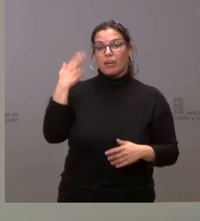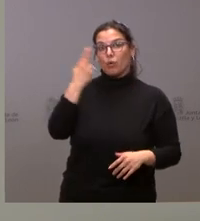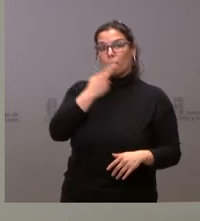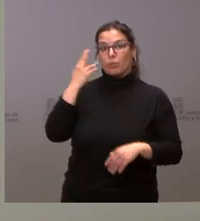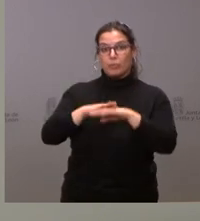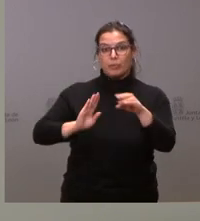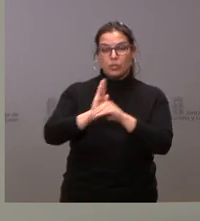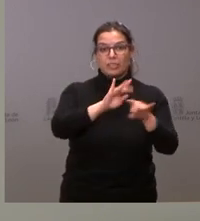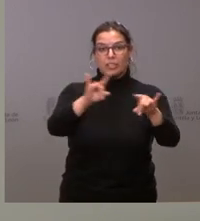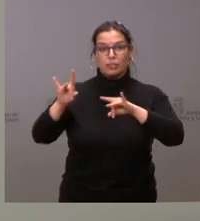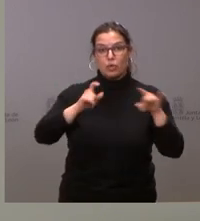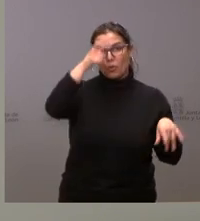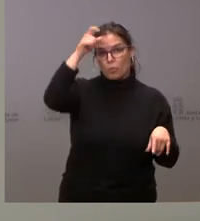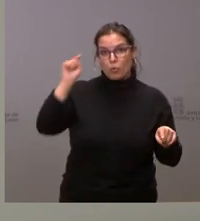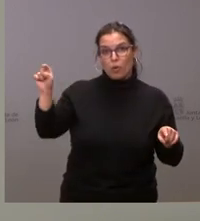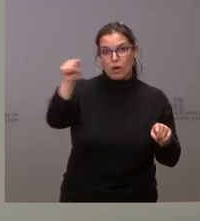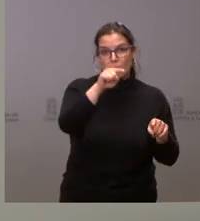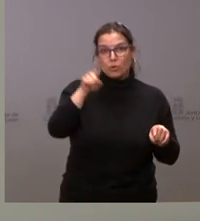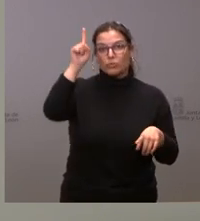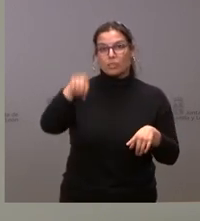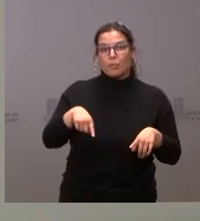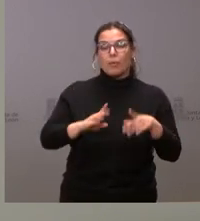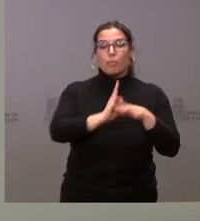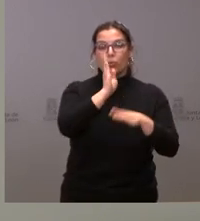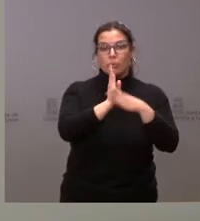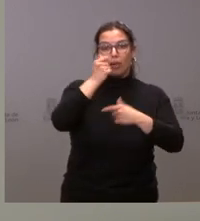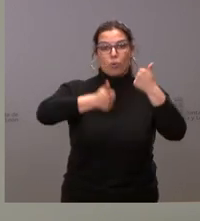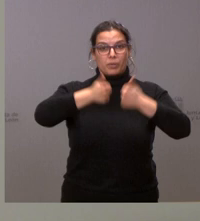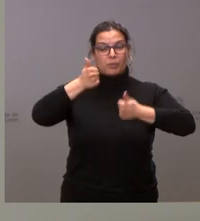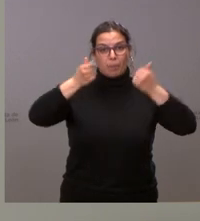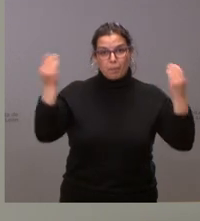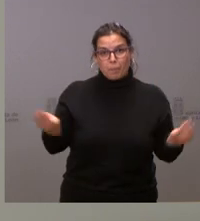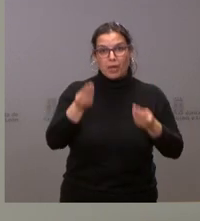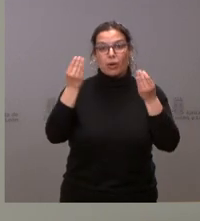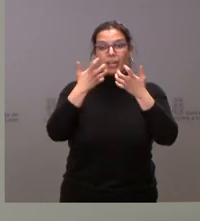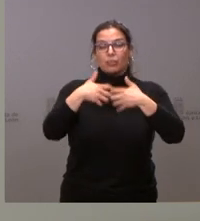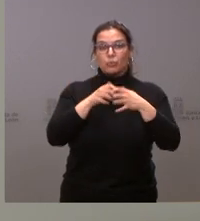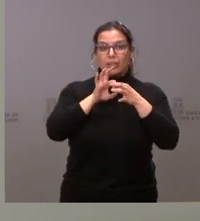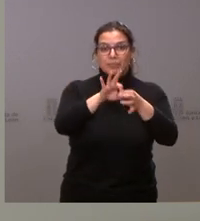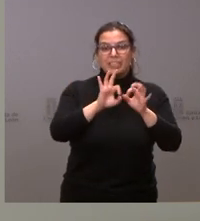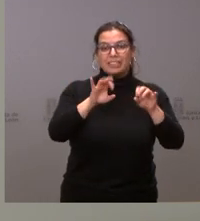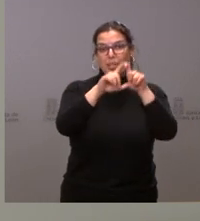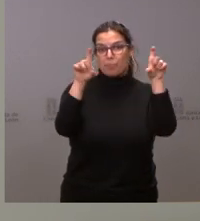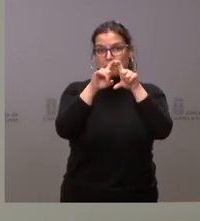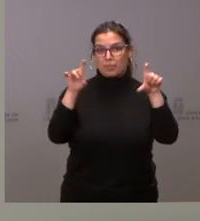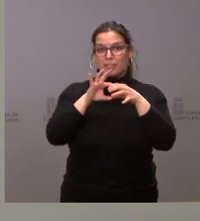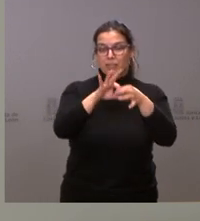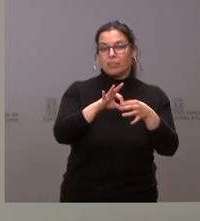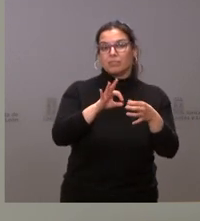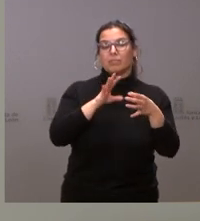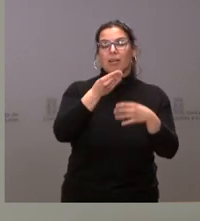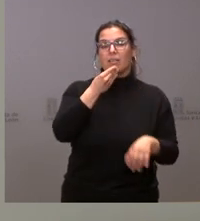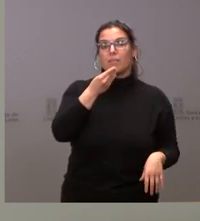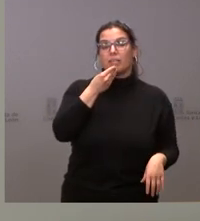territorio, en el mundo rural, mejorar la productividad y competitividad de las industrias y, sobre todo, de las empresas alimentarias.